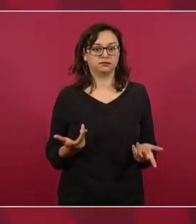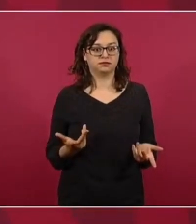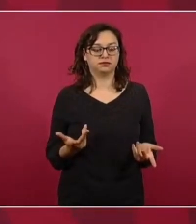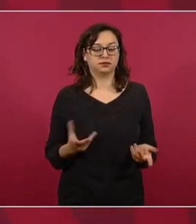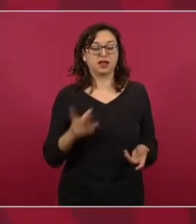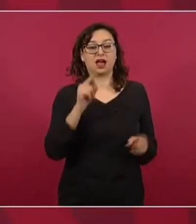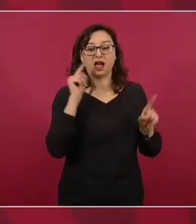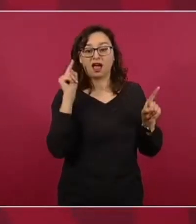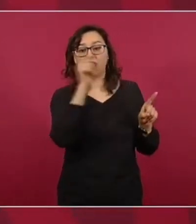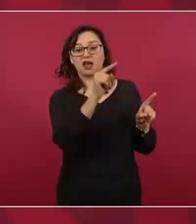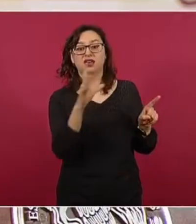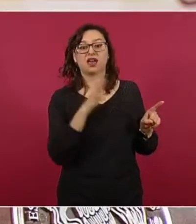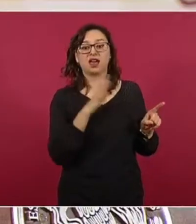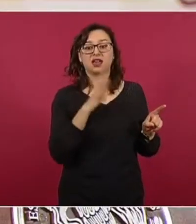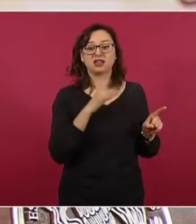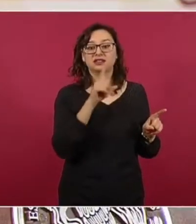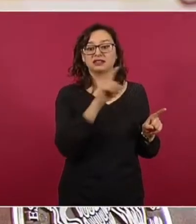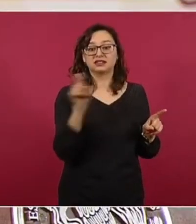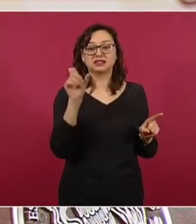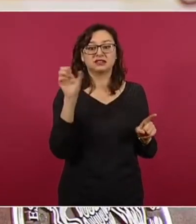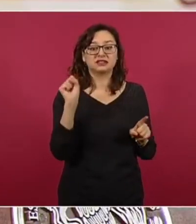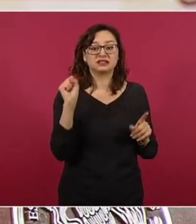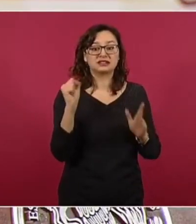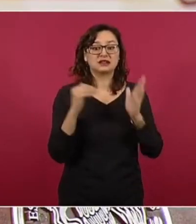millones de paisanos,